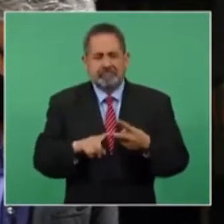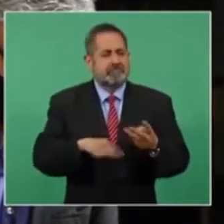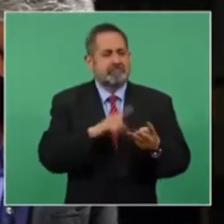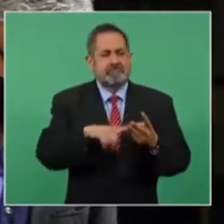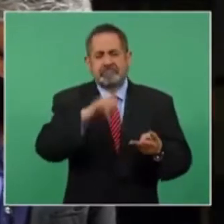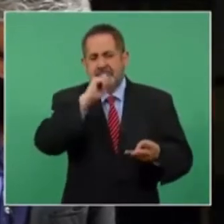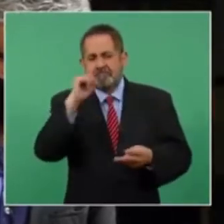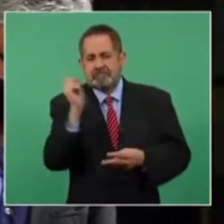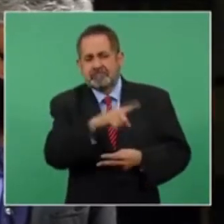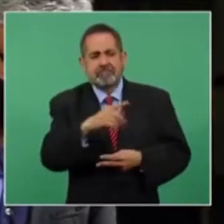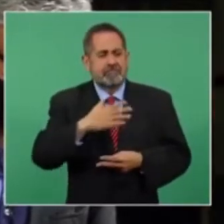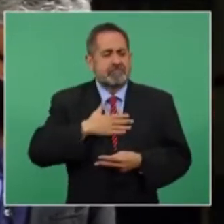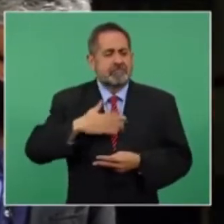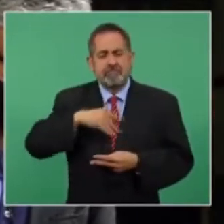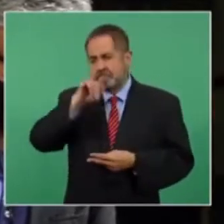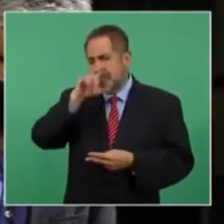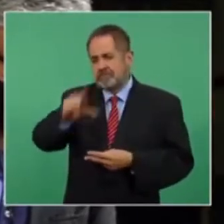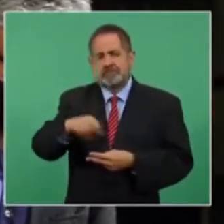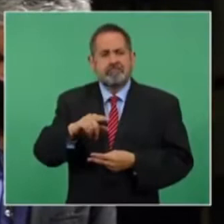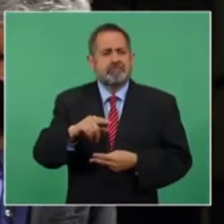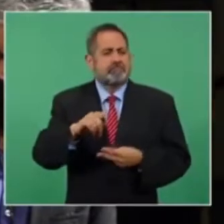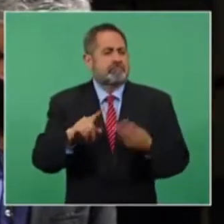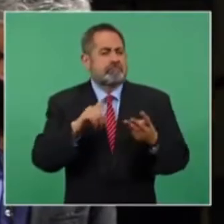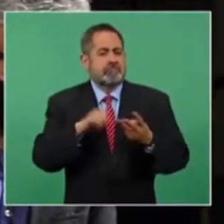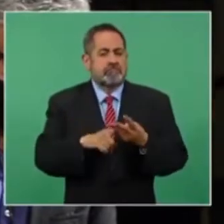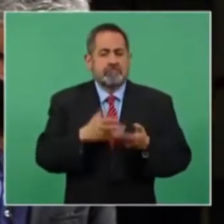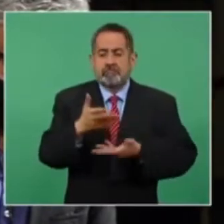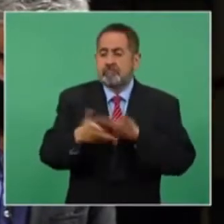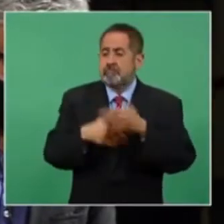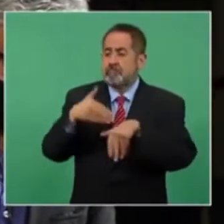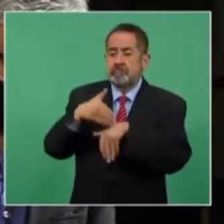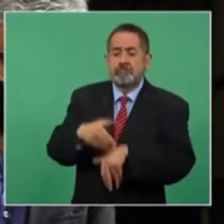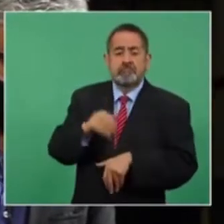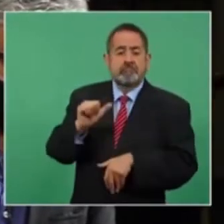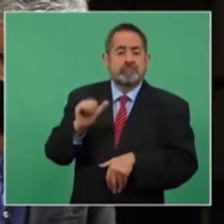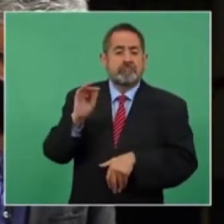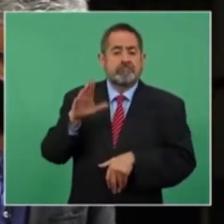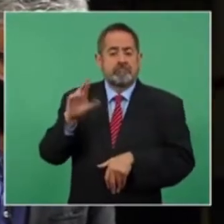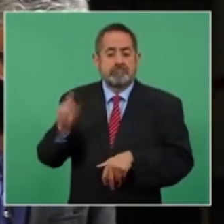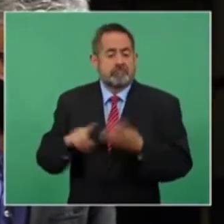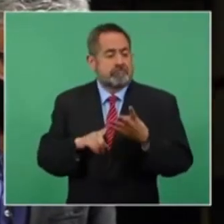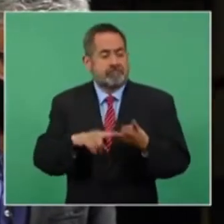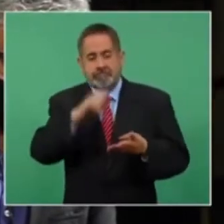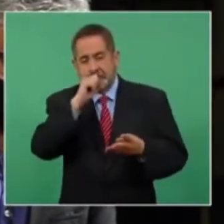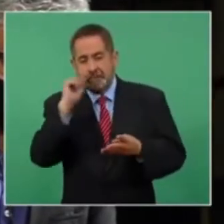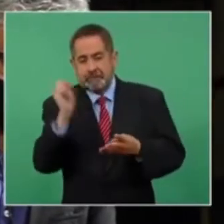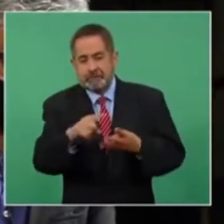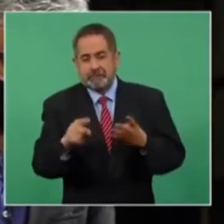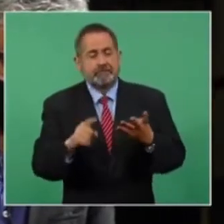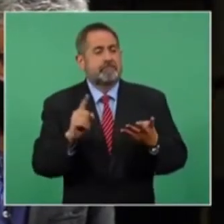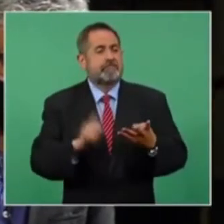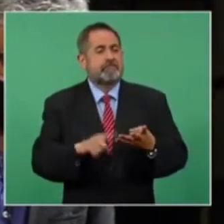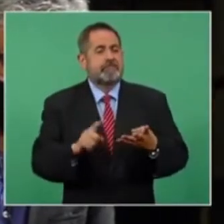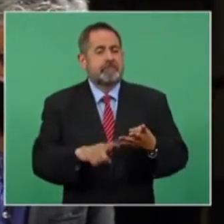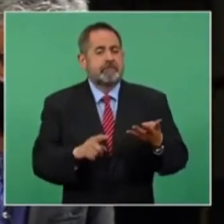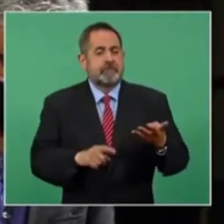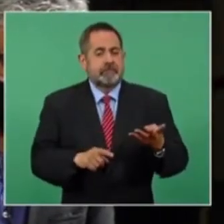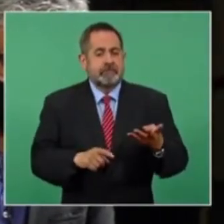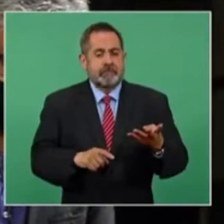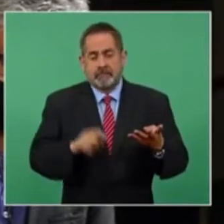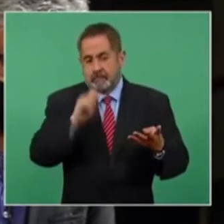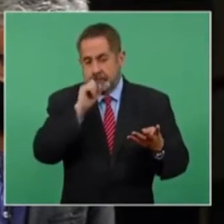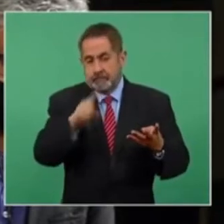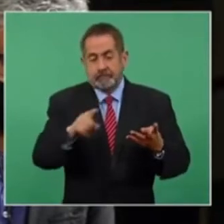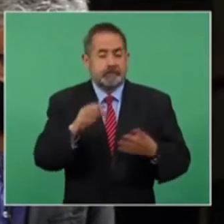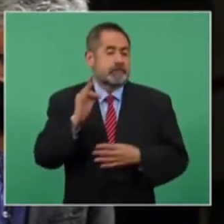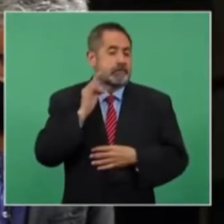el fiscal de mi estado, Jalisco, que está al servicio de Enrique Alfaro, está, por ejemplo, también